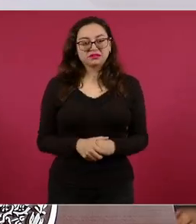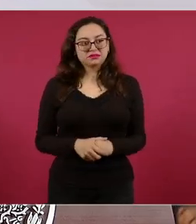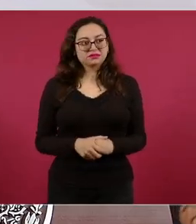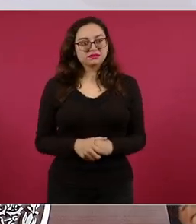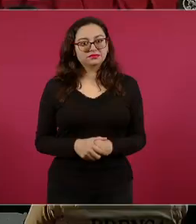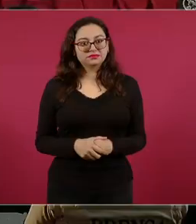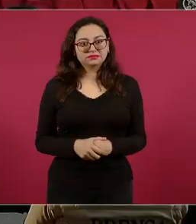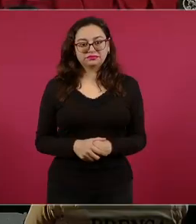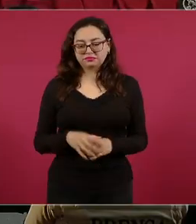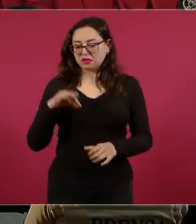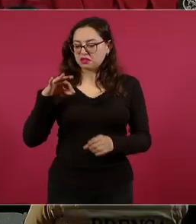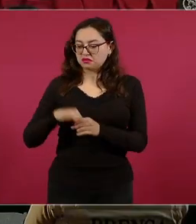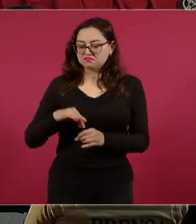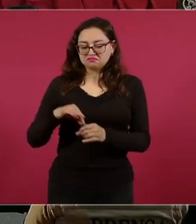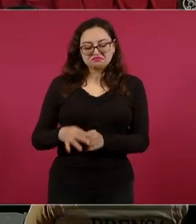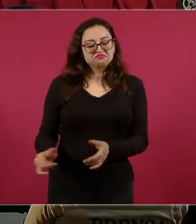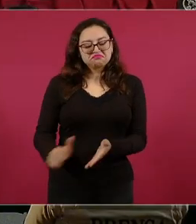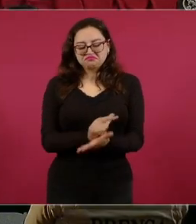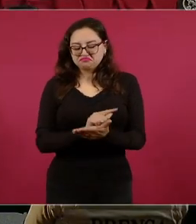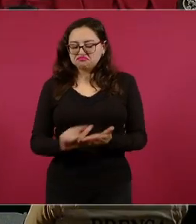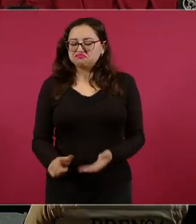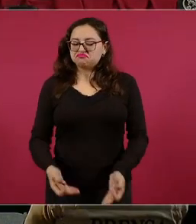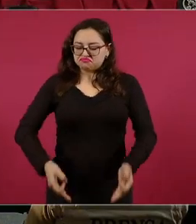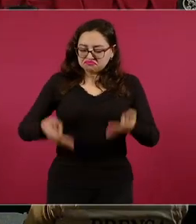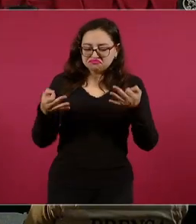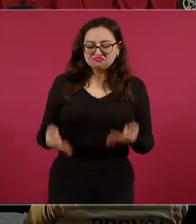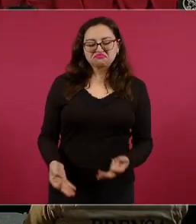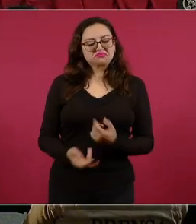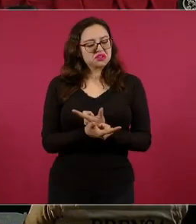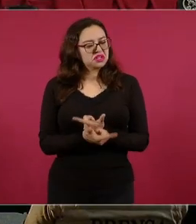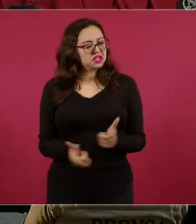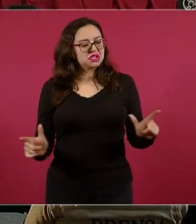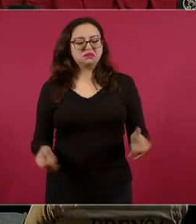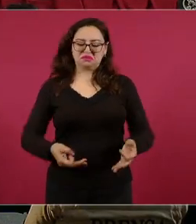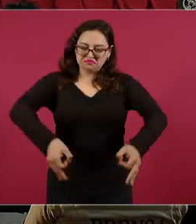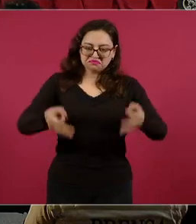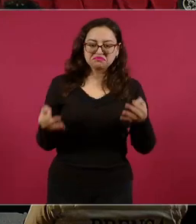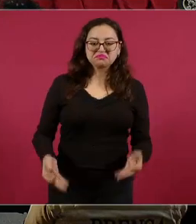que las elecciones habían sido libres y limpias.